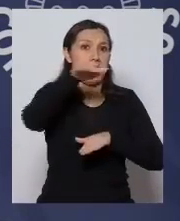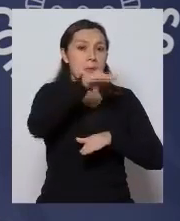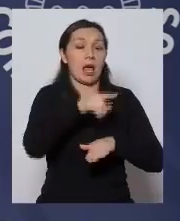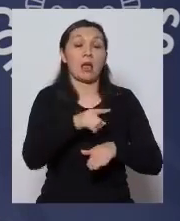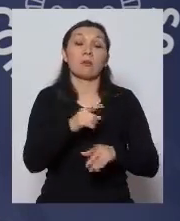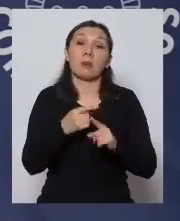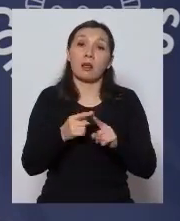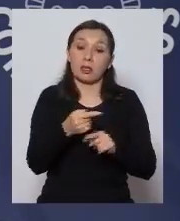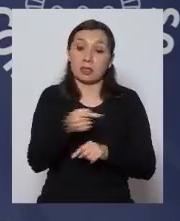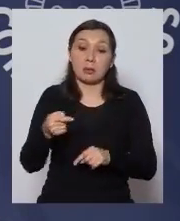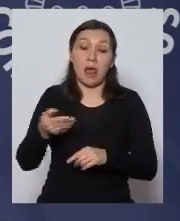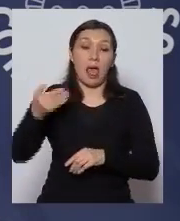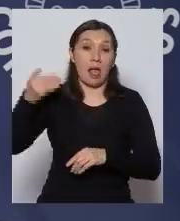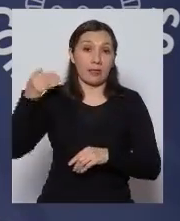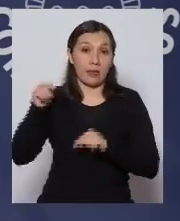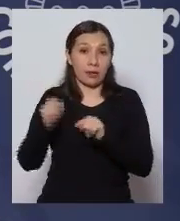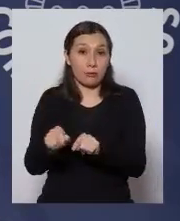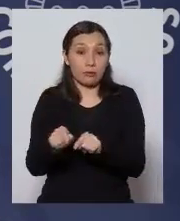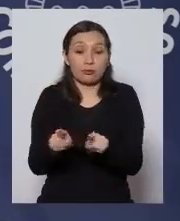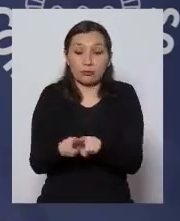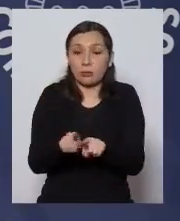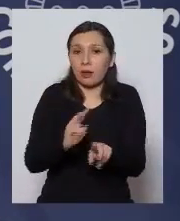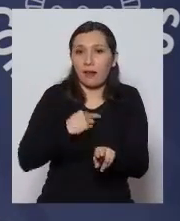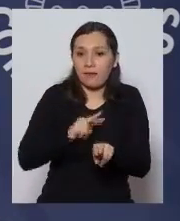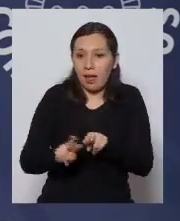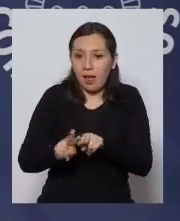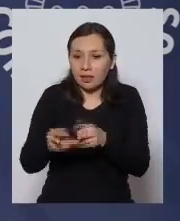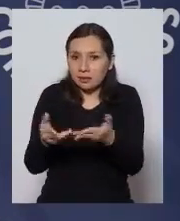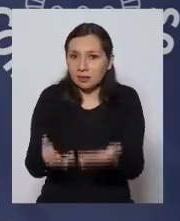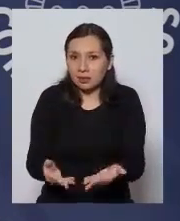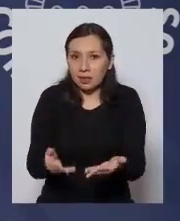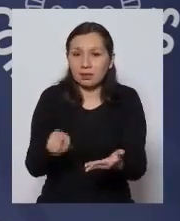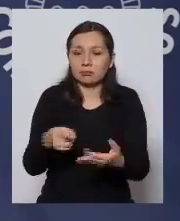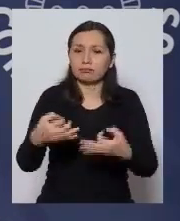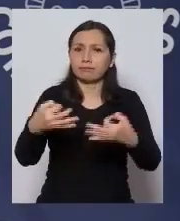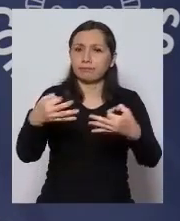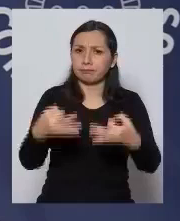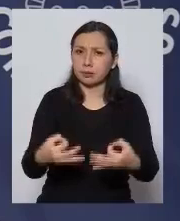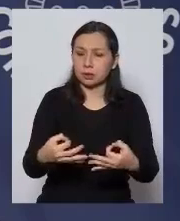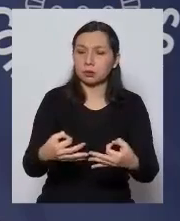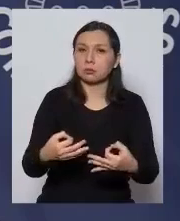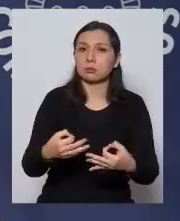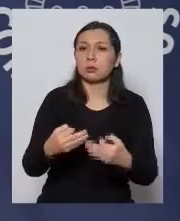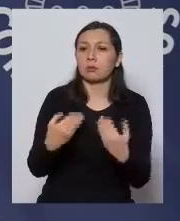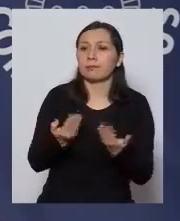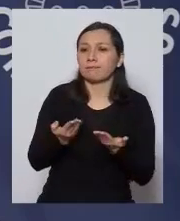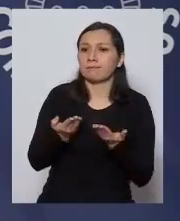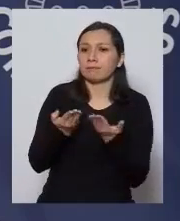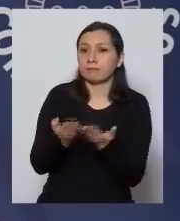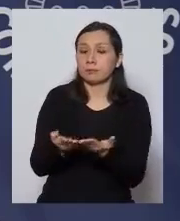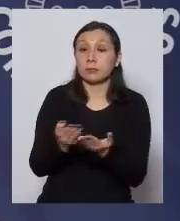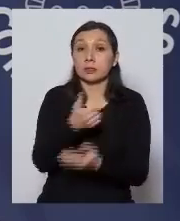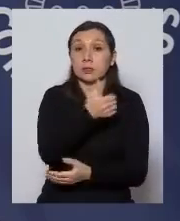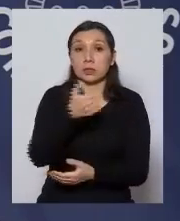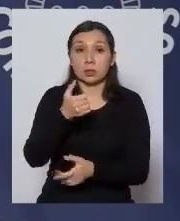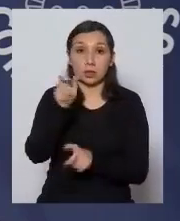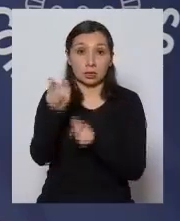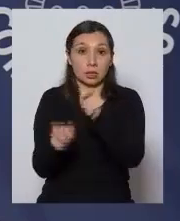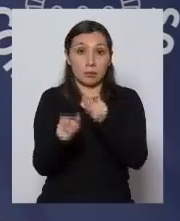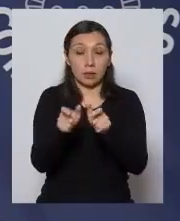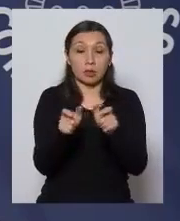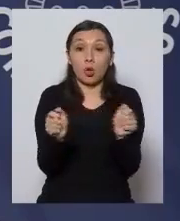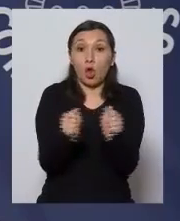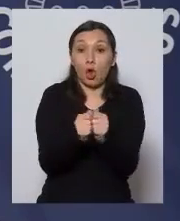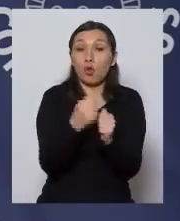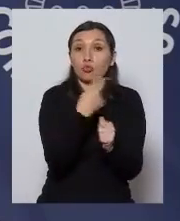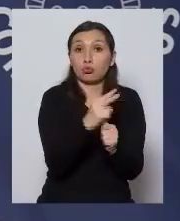país en las semanas anteriores y lo que tenemos que hacer es garantizar asegurar que estas 600 personas y